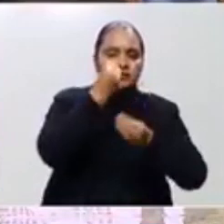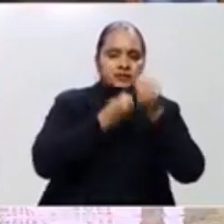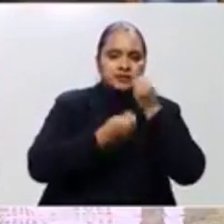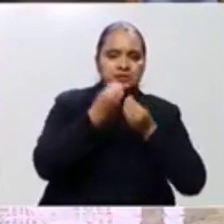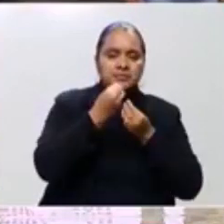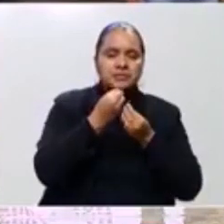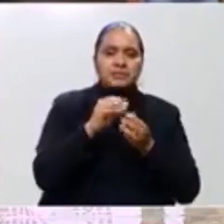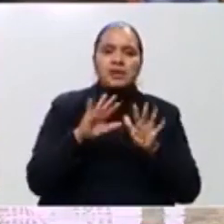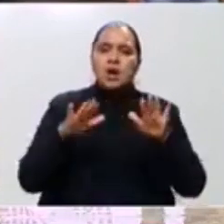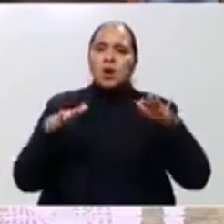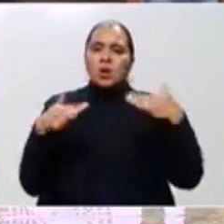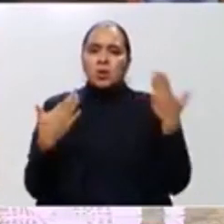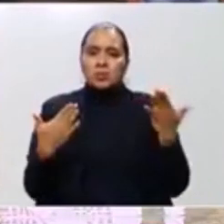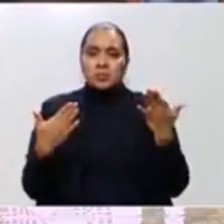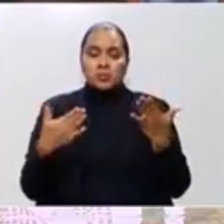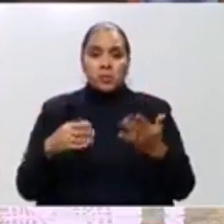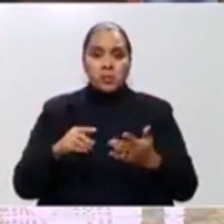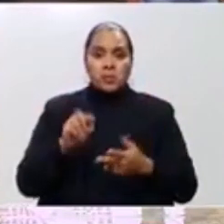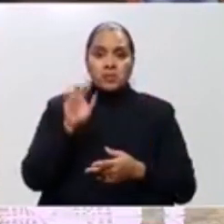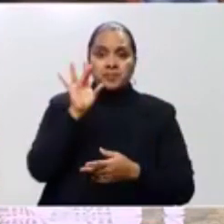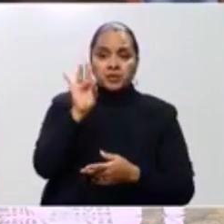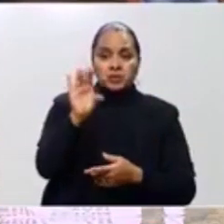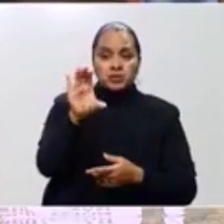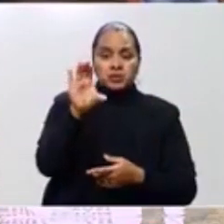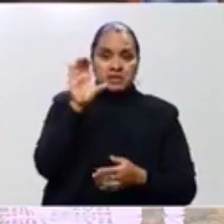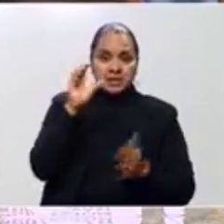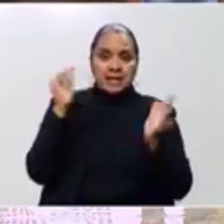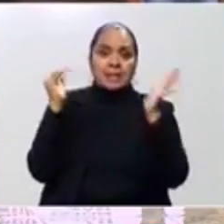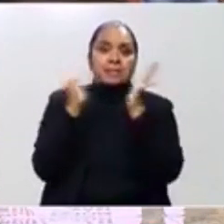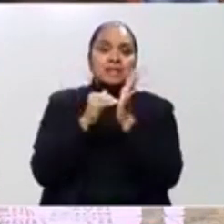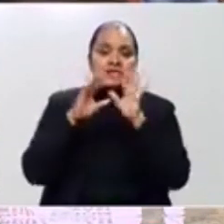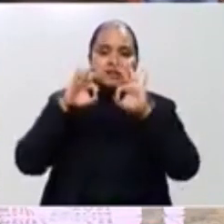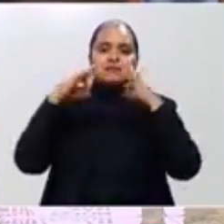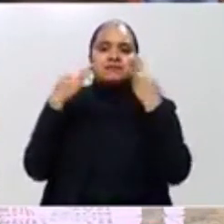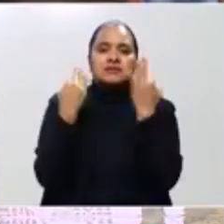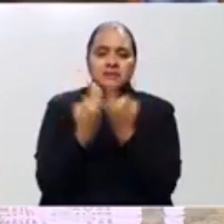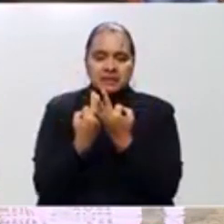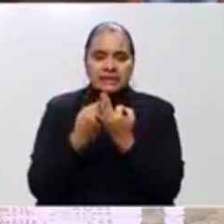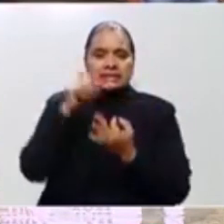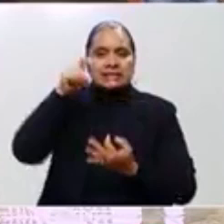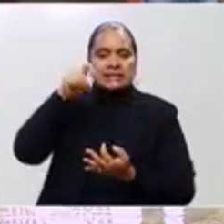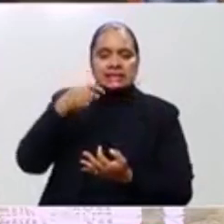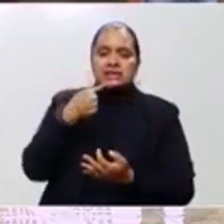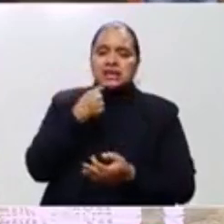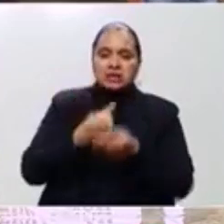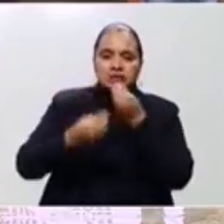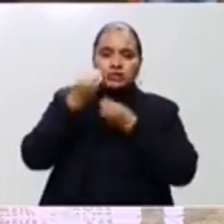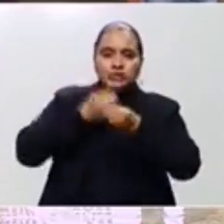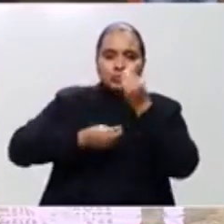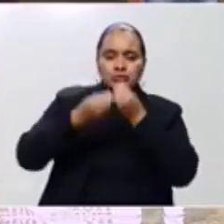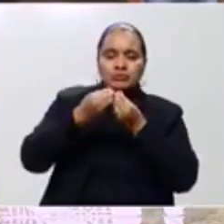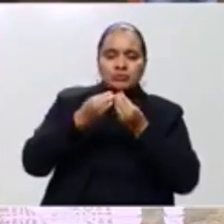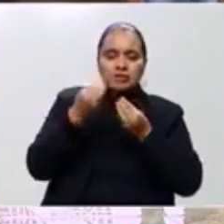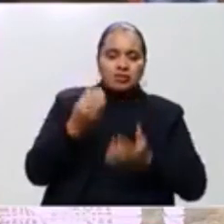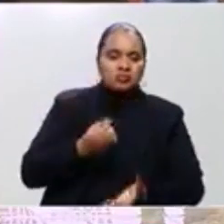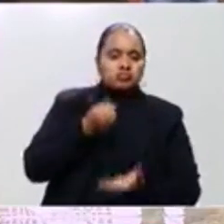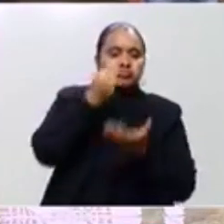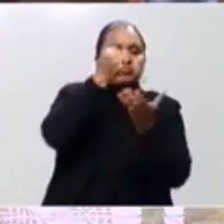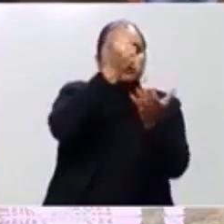Son 800 mil familias que recibirán suministro de alimentos